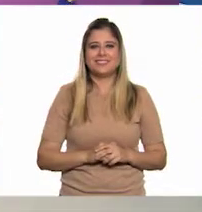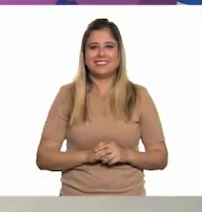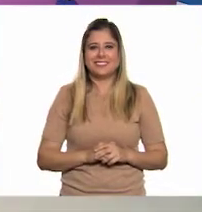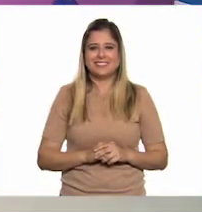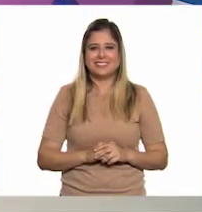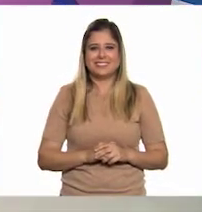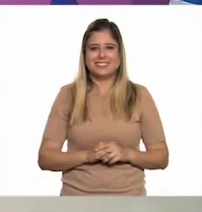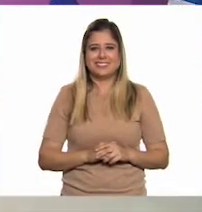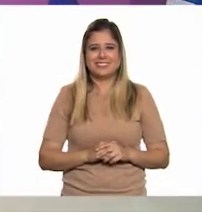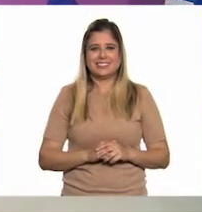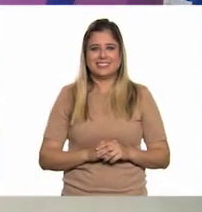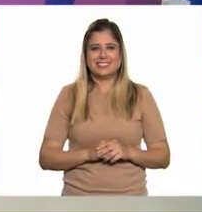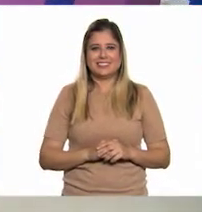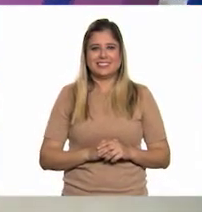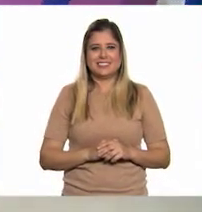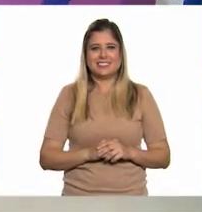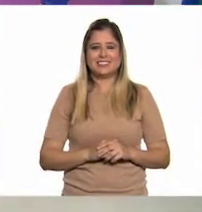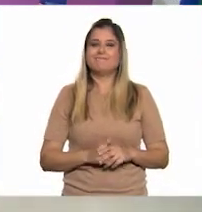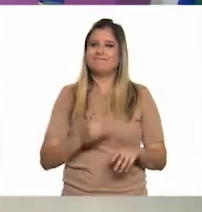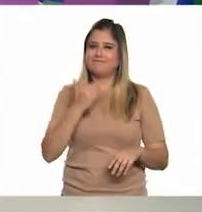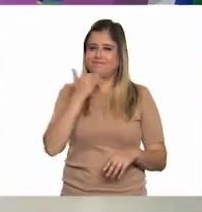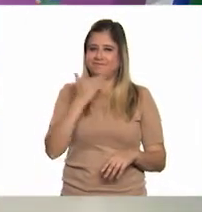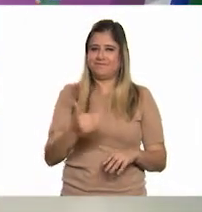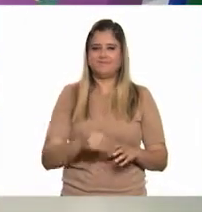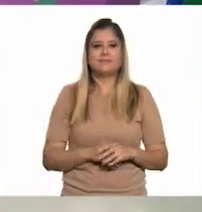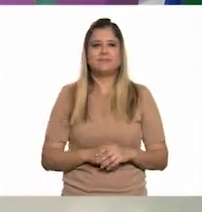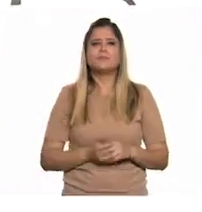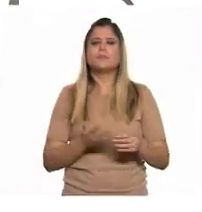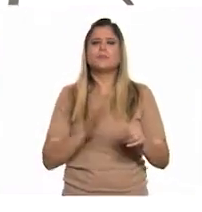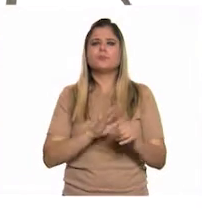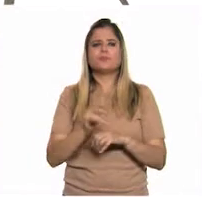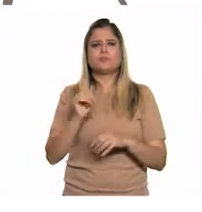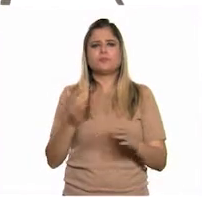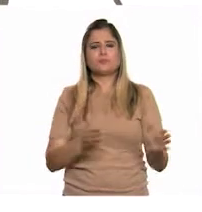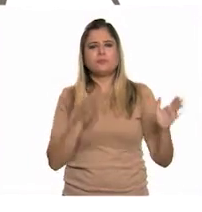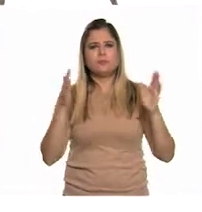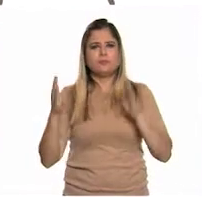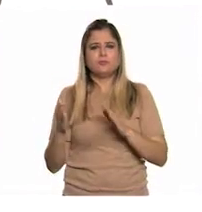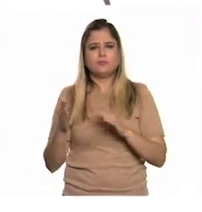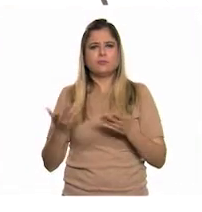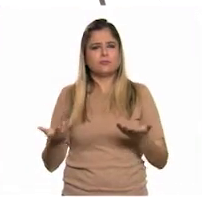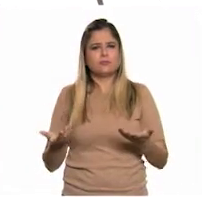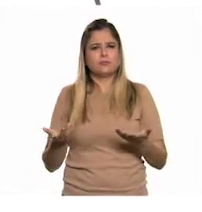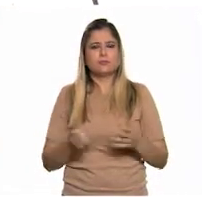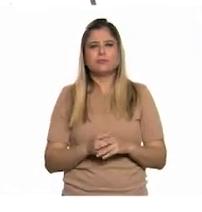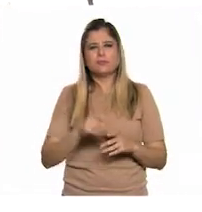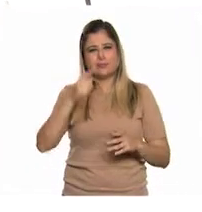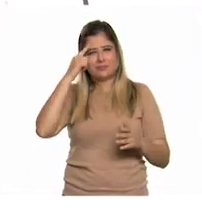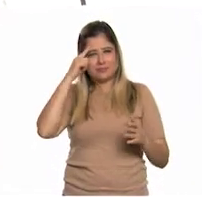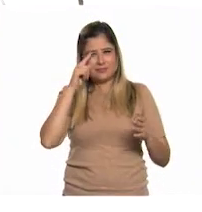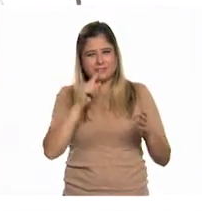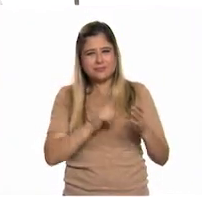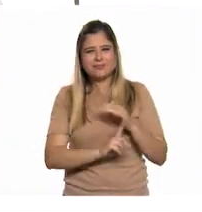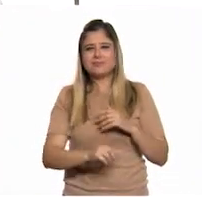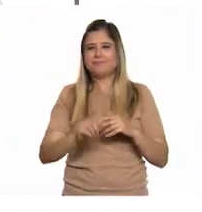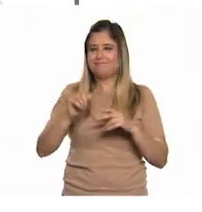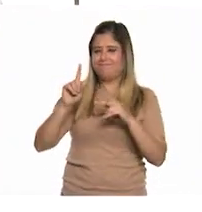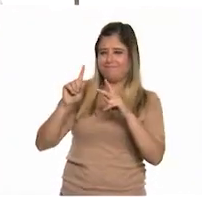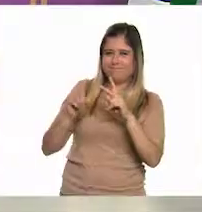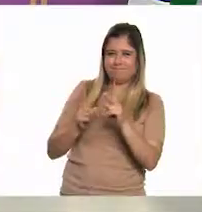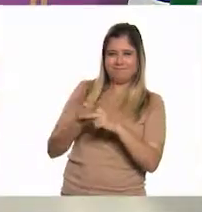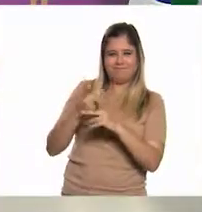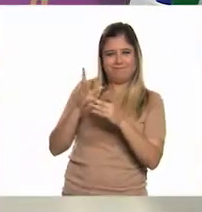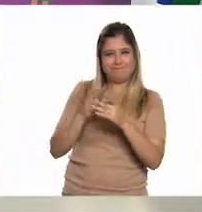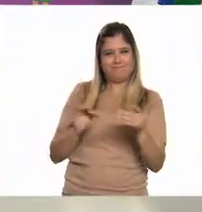Vacunas. Muy bien. ¿Cuál sería, Tom? Profe, creo que para comenzar a